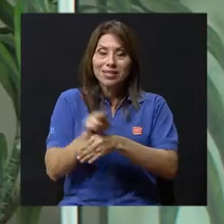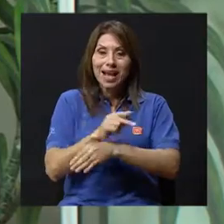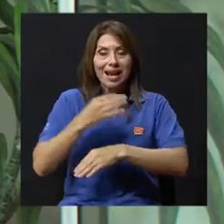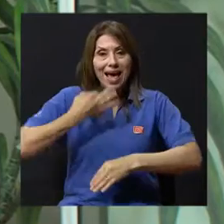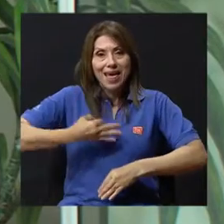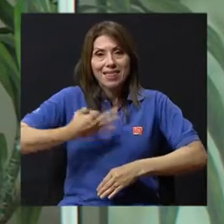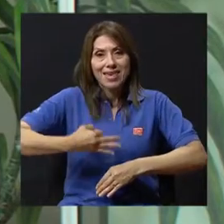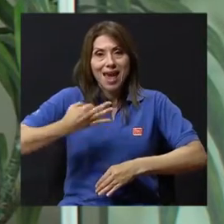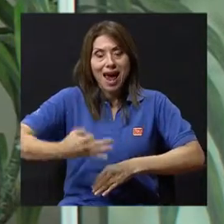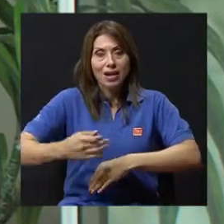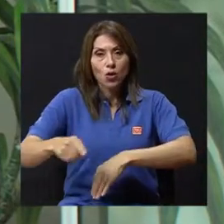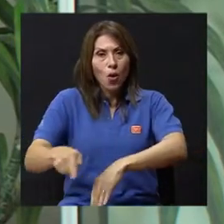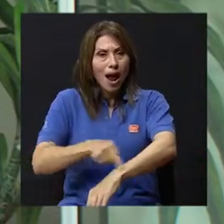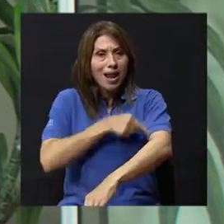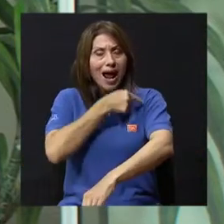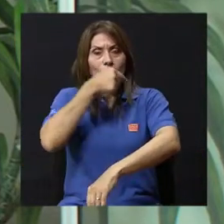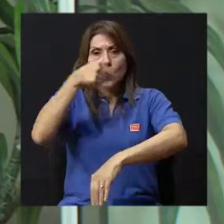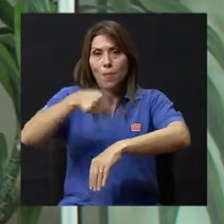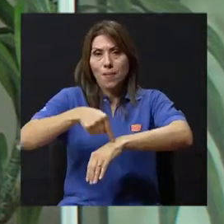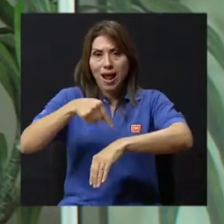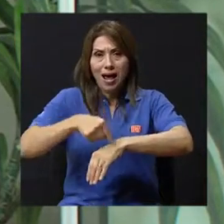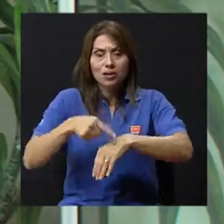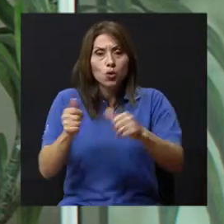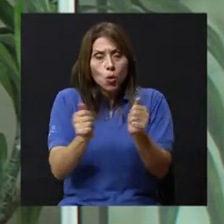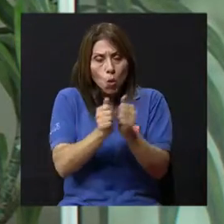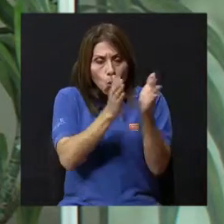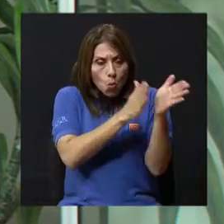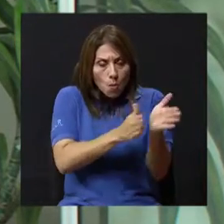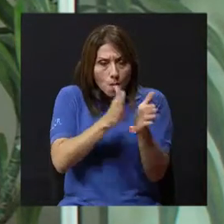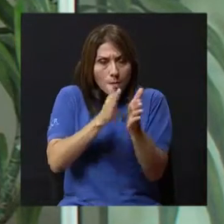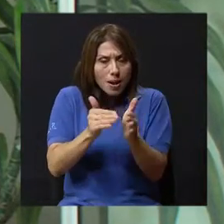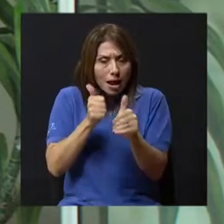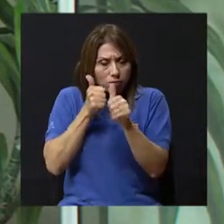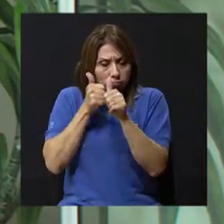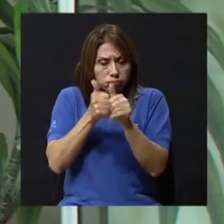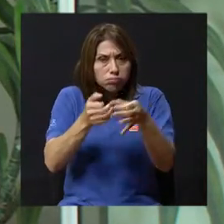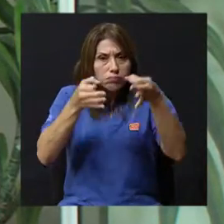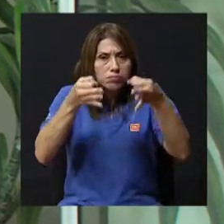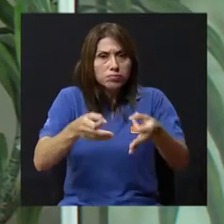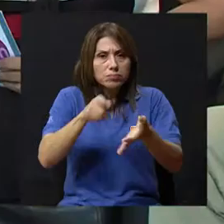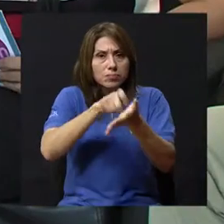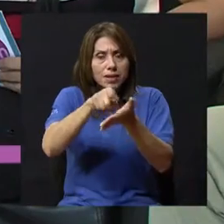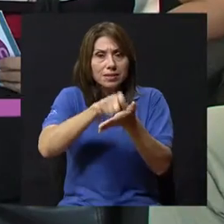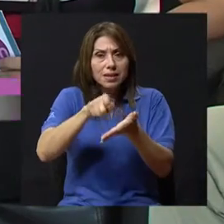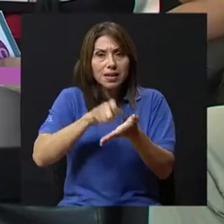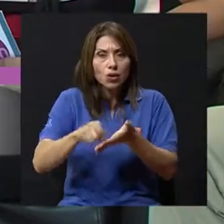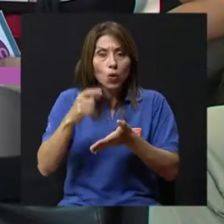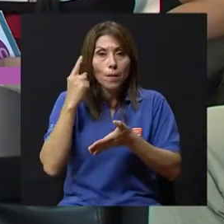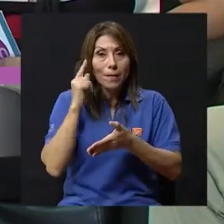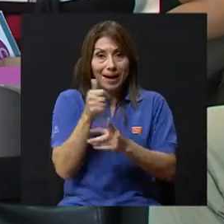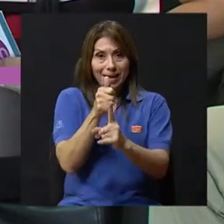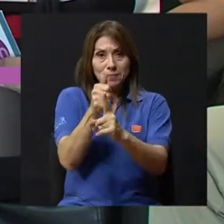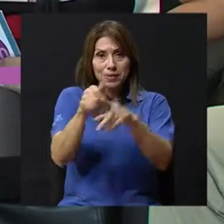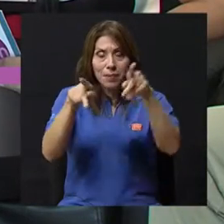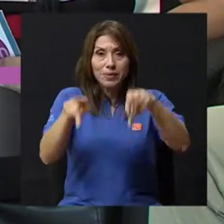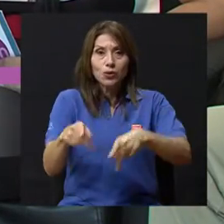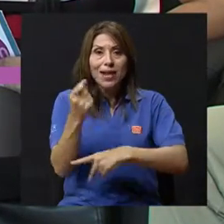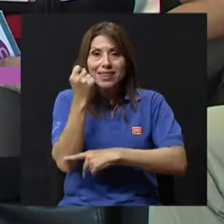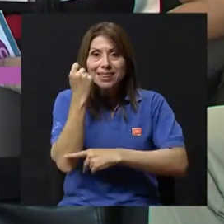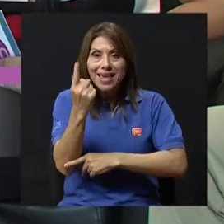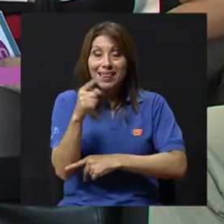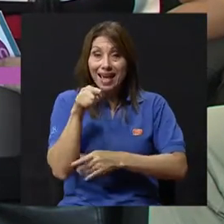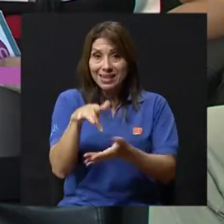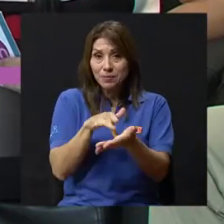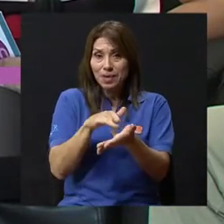a largo plazo, en un plan bien dirigido, escrito, si es posible, para que la persona entienda que es un